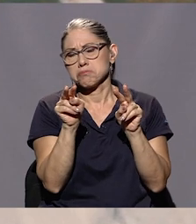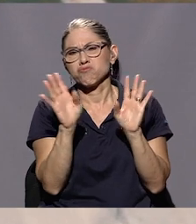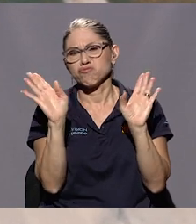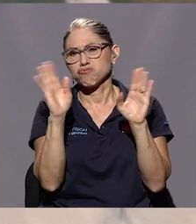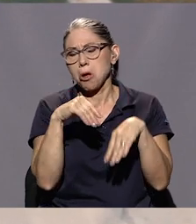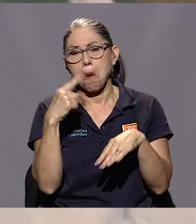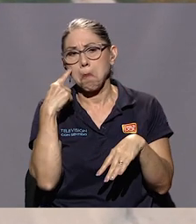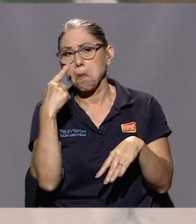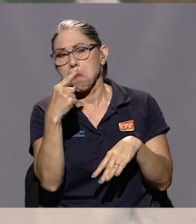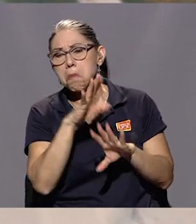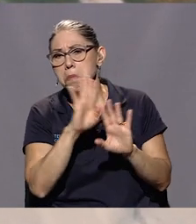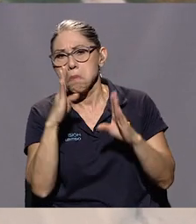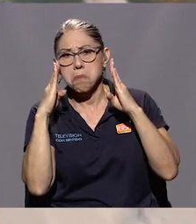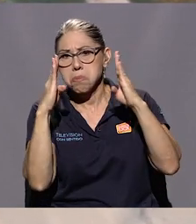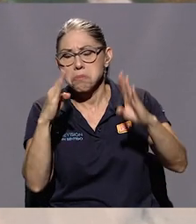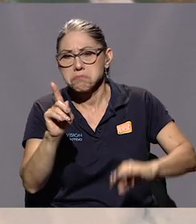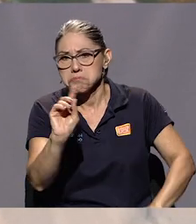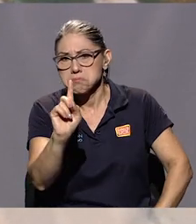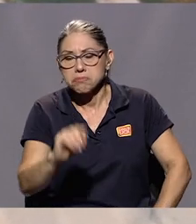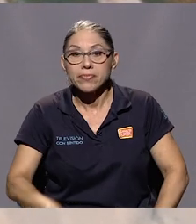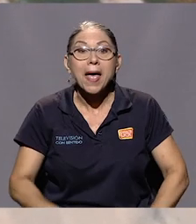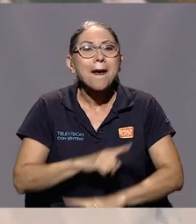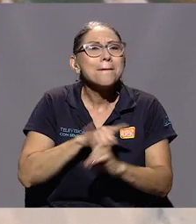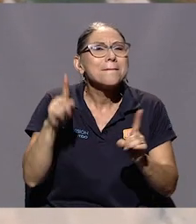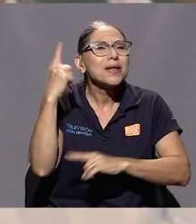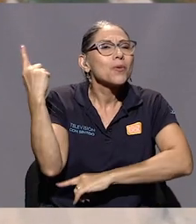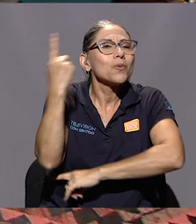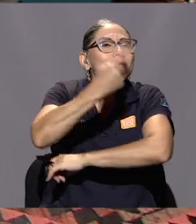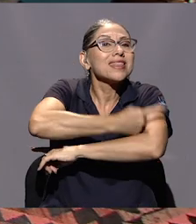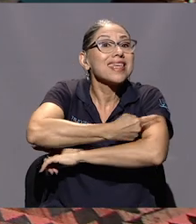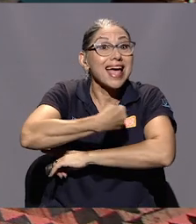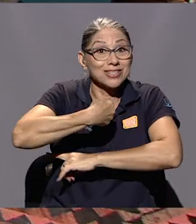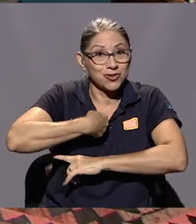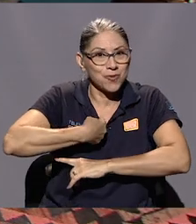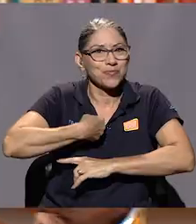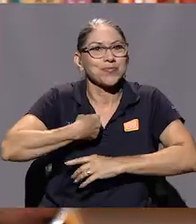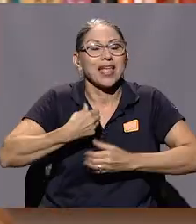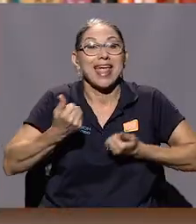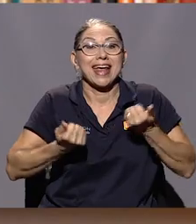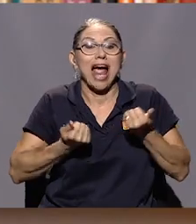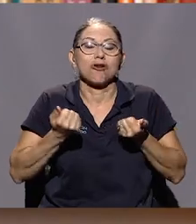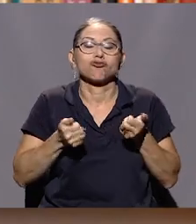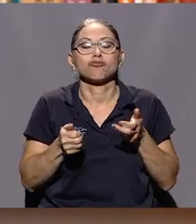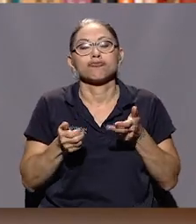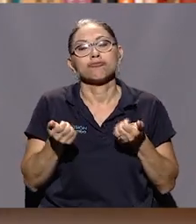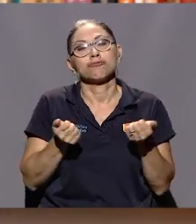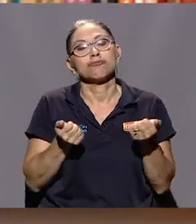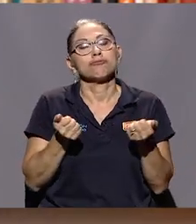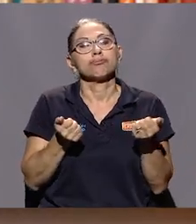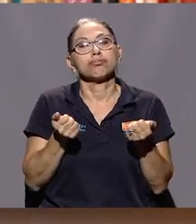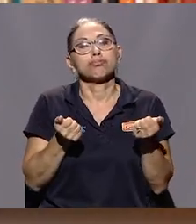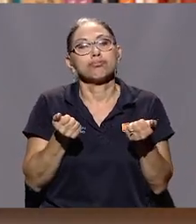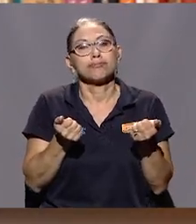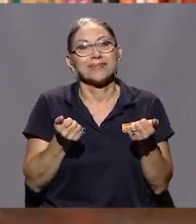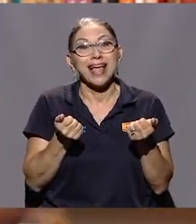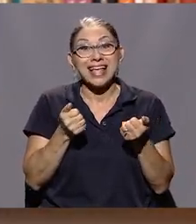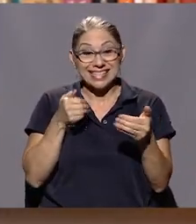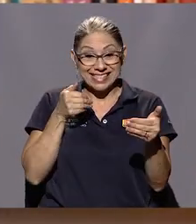atención en aquello. Pero me acuerdo un día venir yo en carro, hacer el alto,